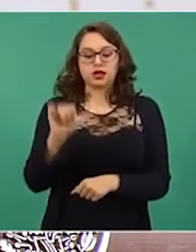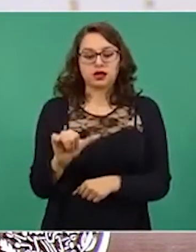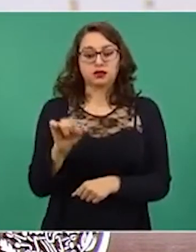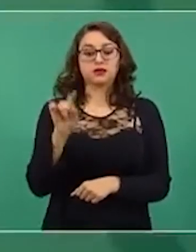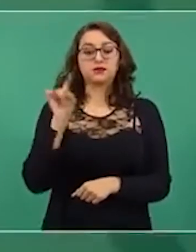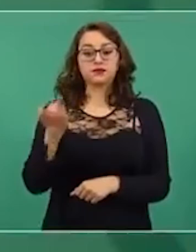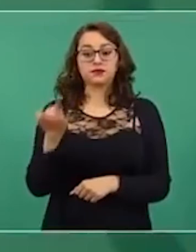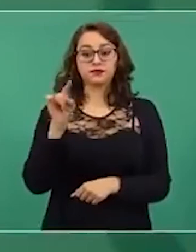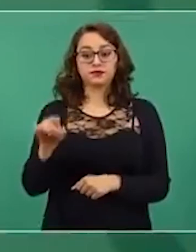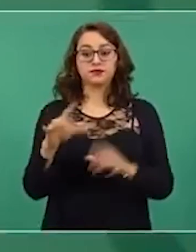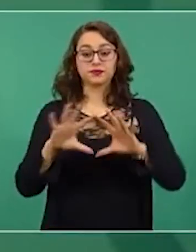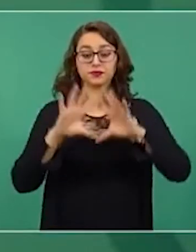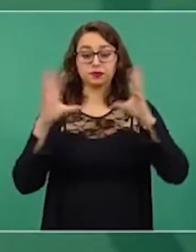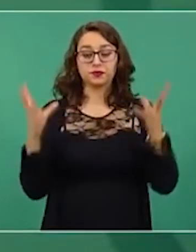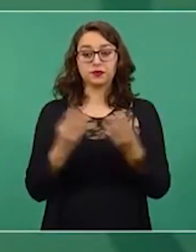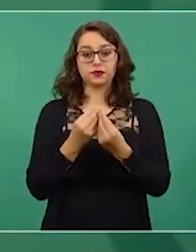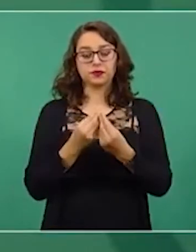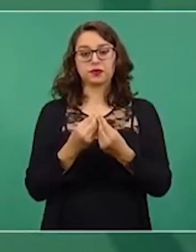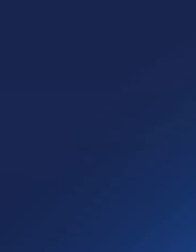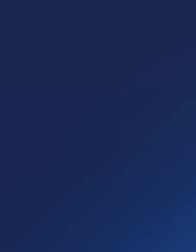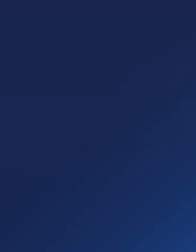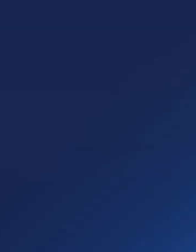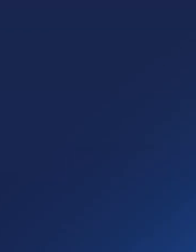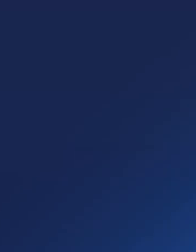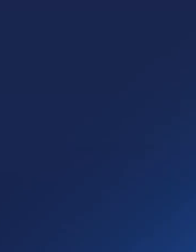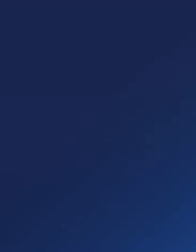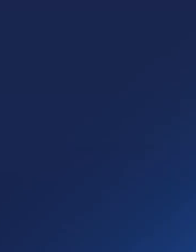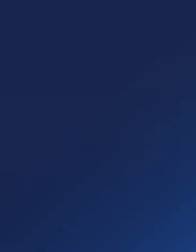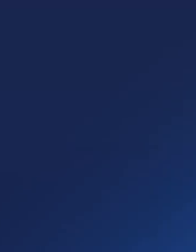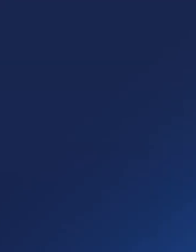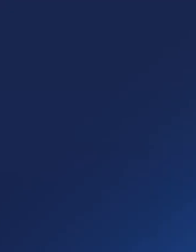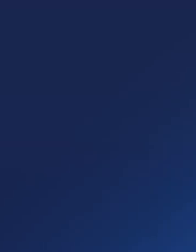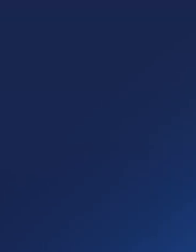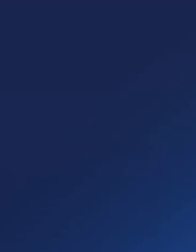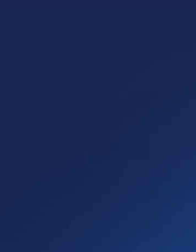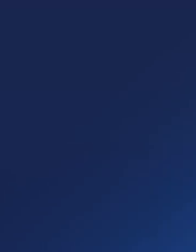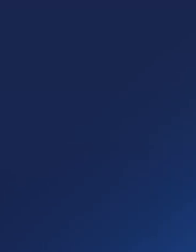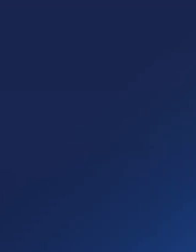franja fronteriza, va a informar… ¡Gracias! ¡Gracias! ¡Gracias!